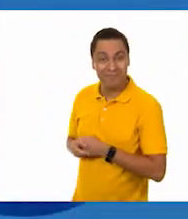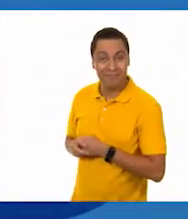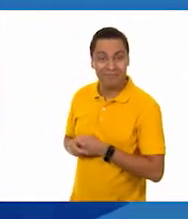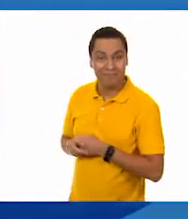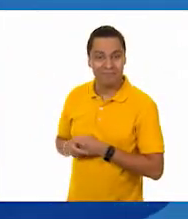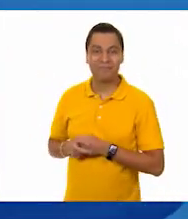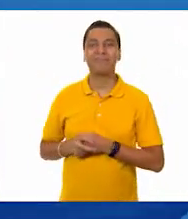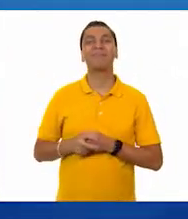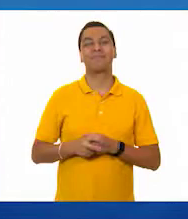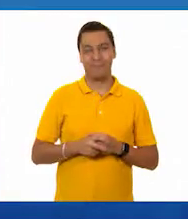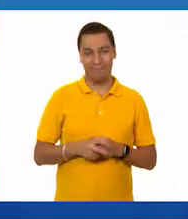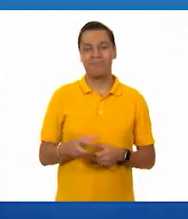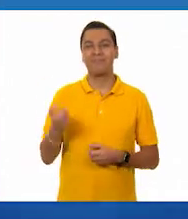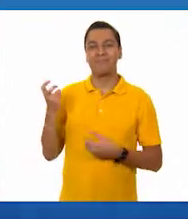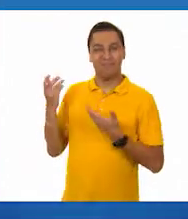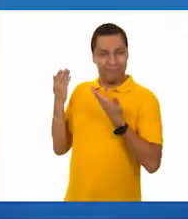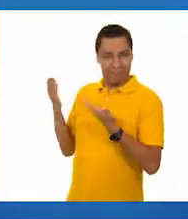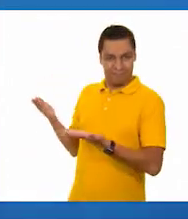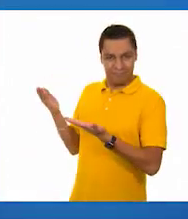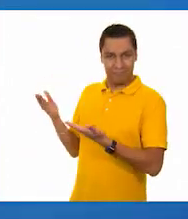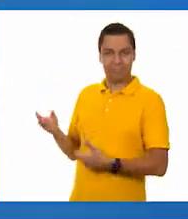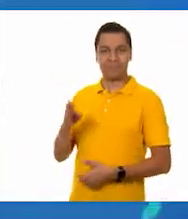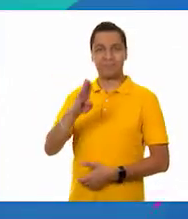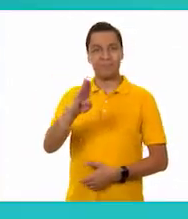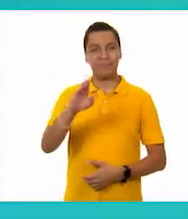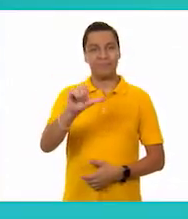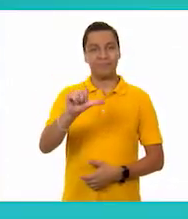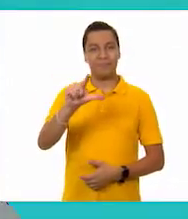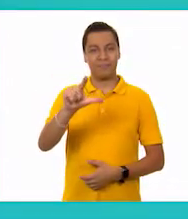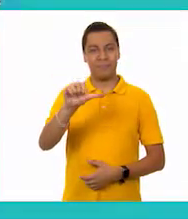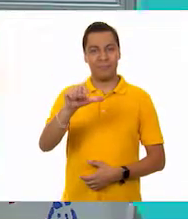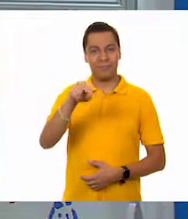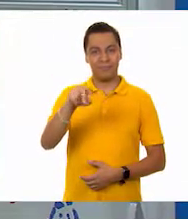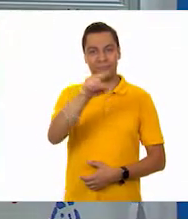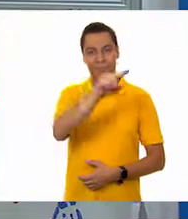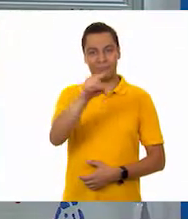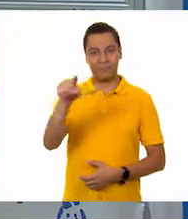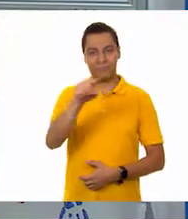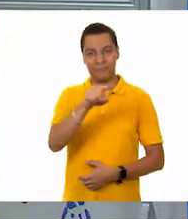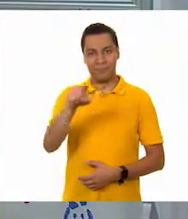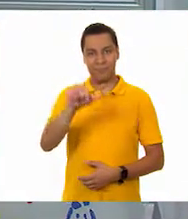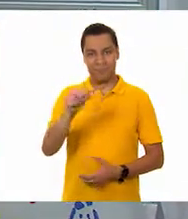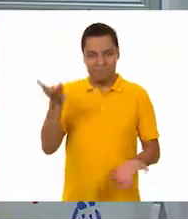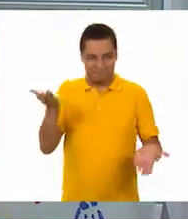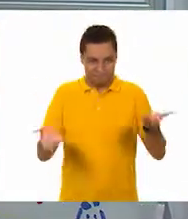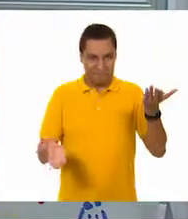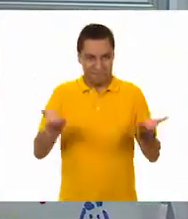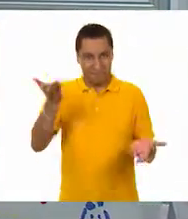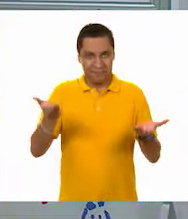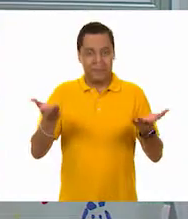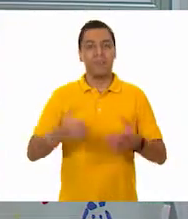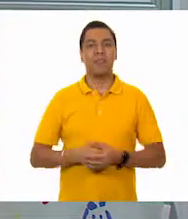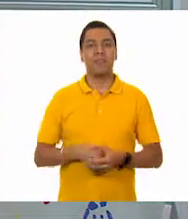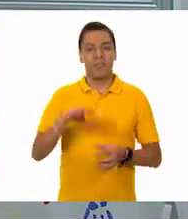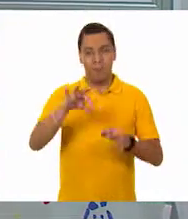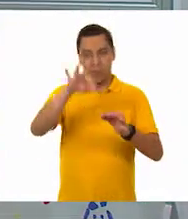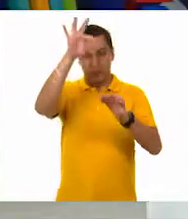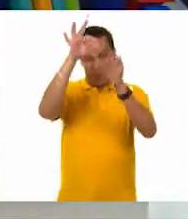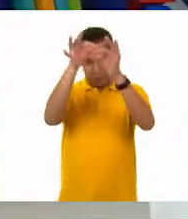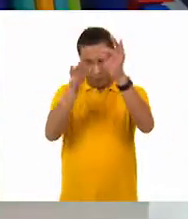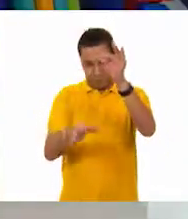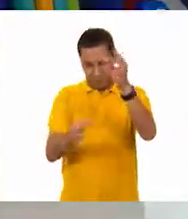naturales. Y yo sé que también estuvo muy entretenida esa actividad. Y consiste en lo siguiente. Muy bien, Oscar, ¿nos ayudas a presentar nuestra balanza?